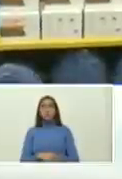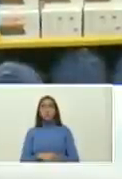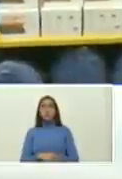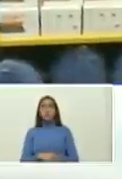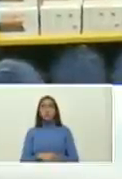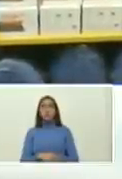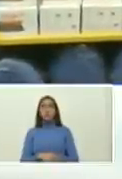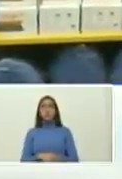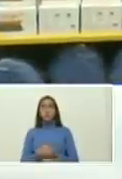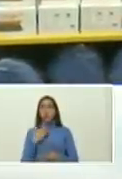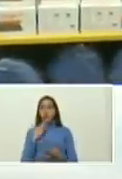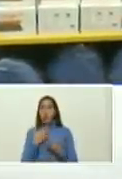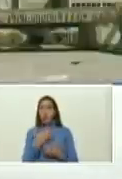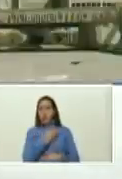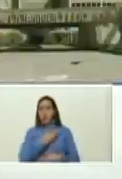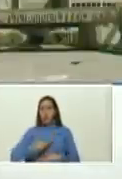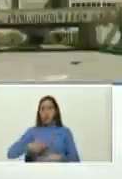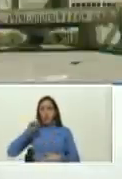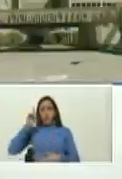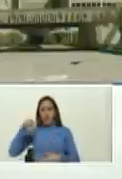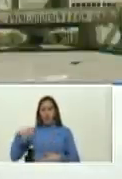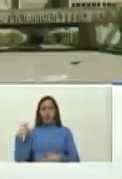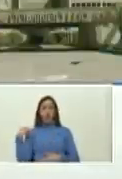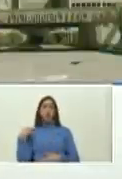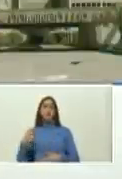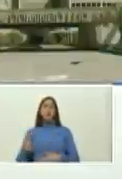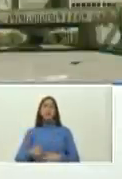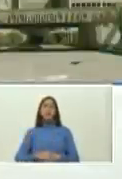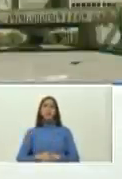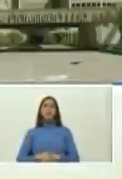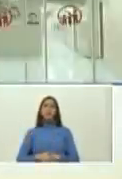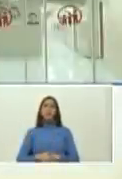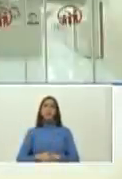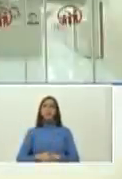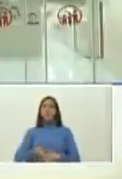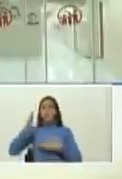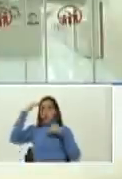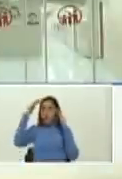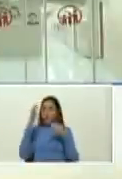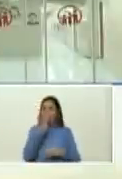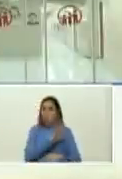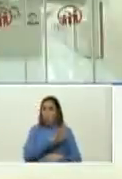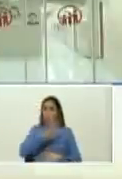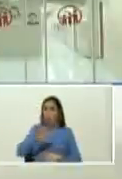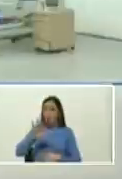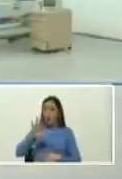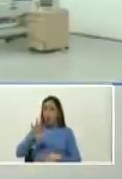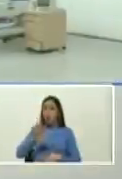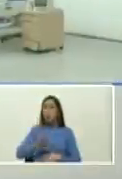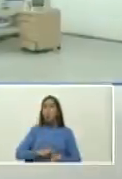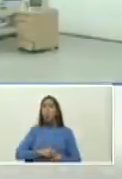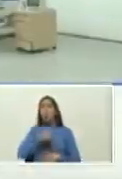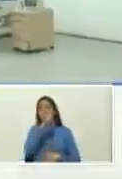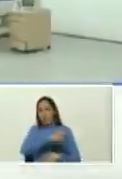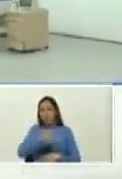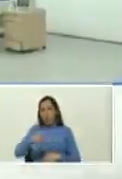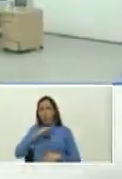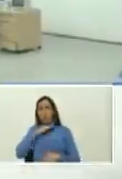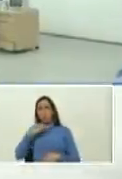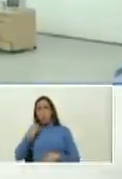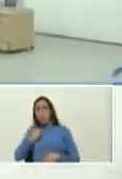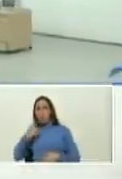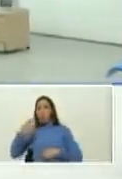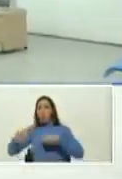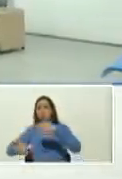gracias presidente tenemos también la capacidad de atender 45 pacientes por día